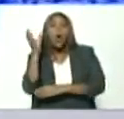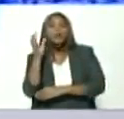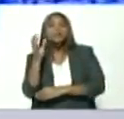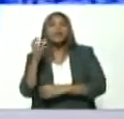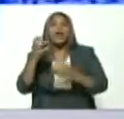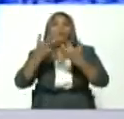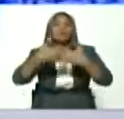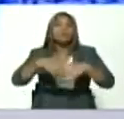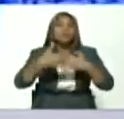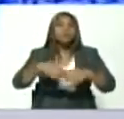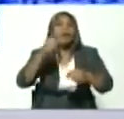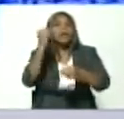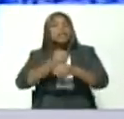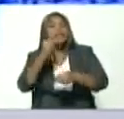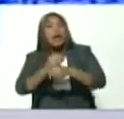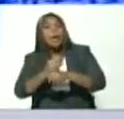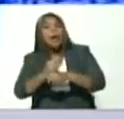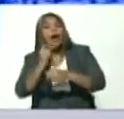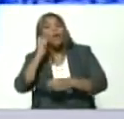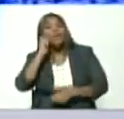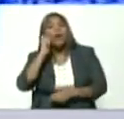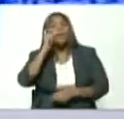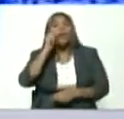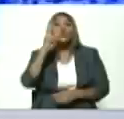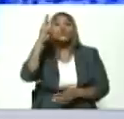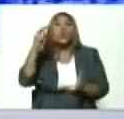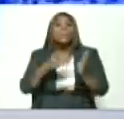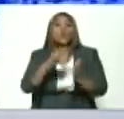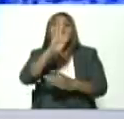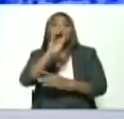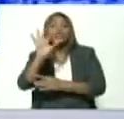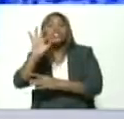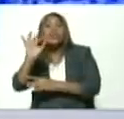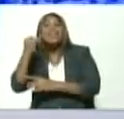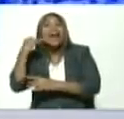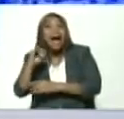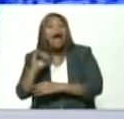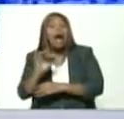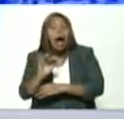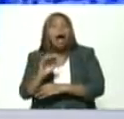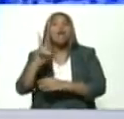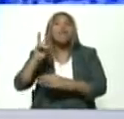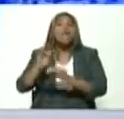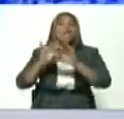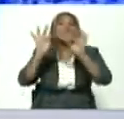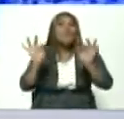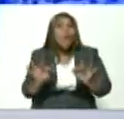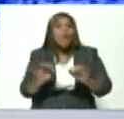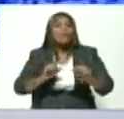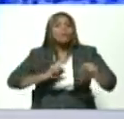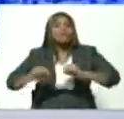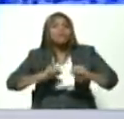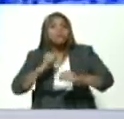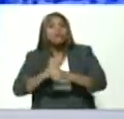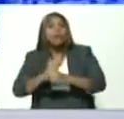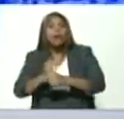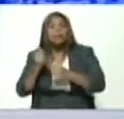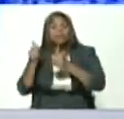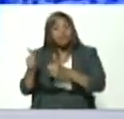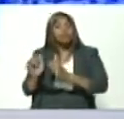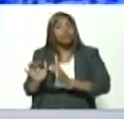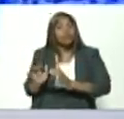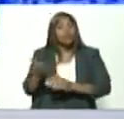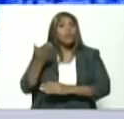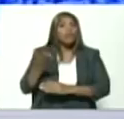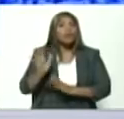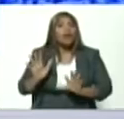de trabajadores los 2450 que existe y el nuevo modelo de gestión correcto es muy importante